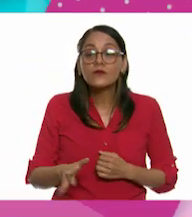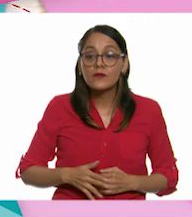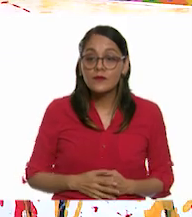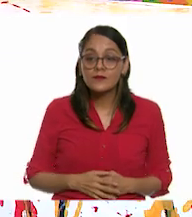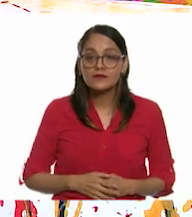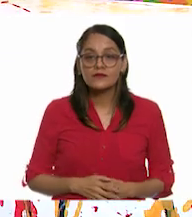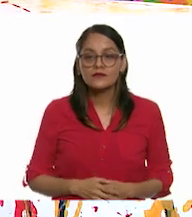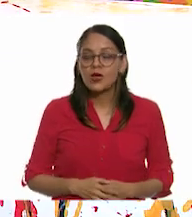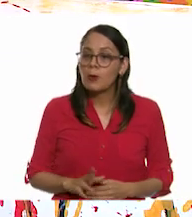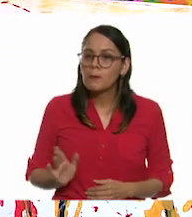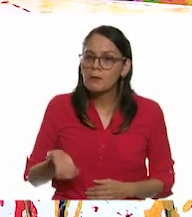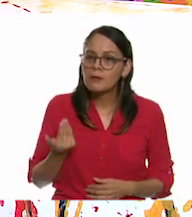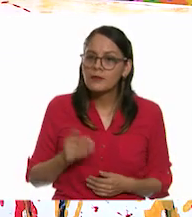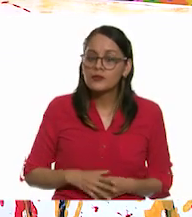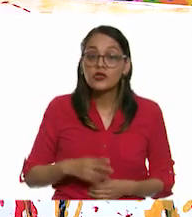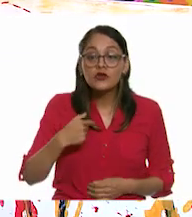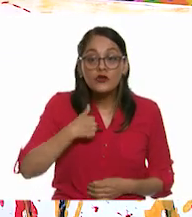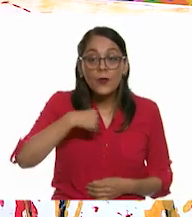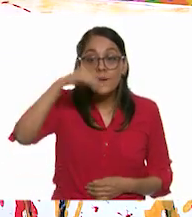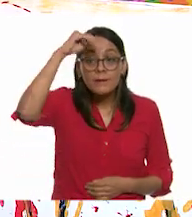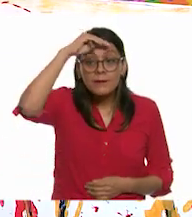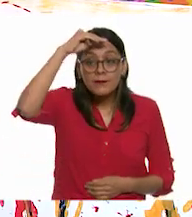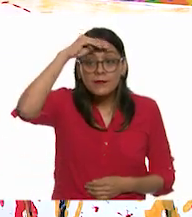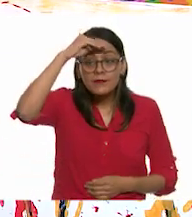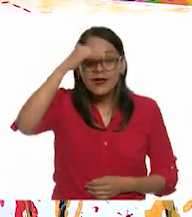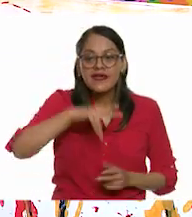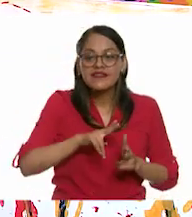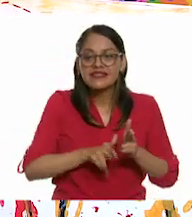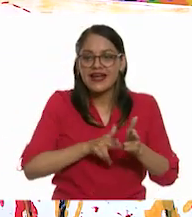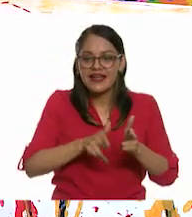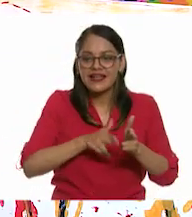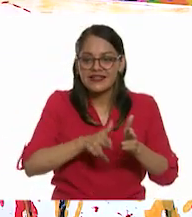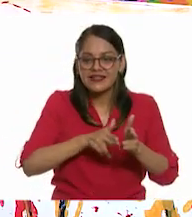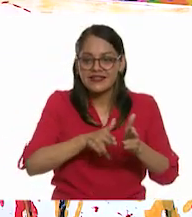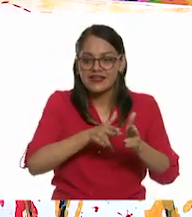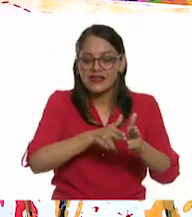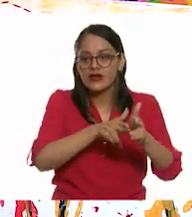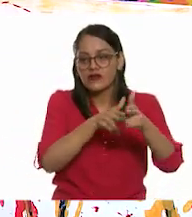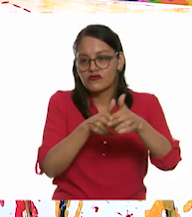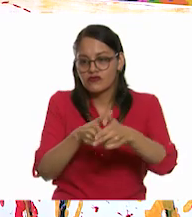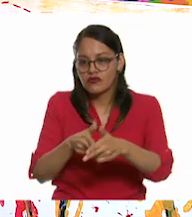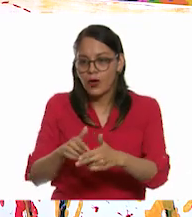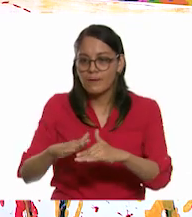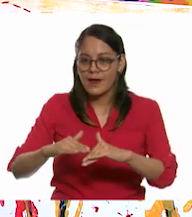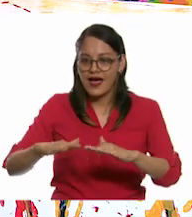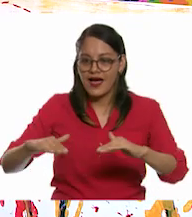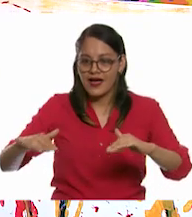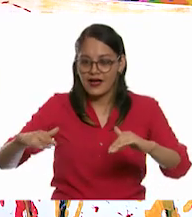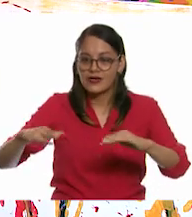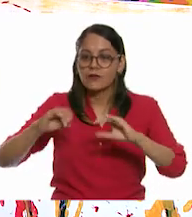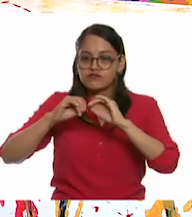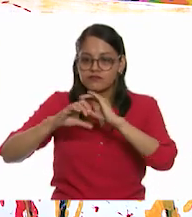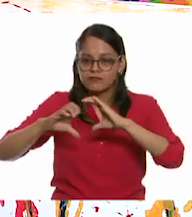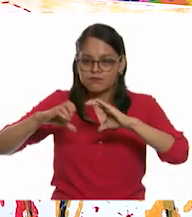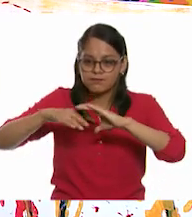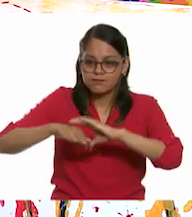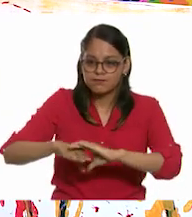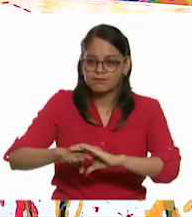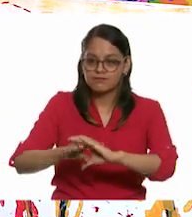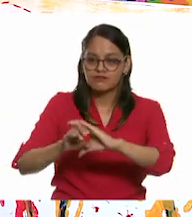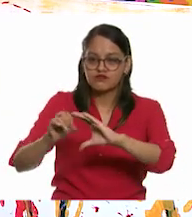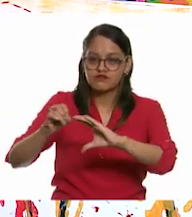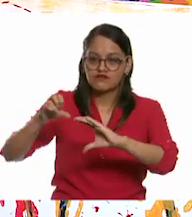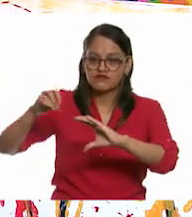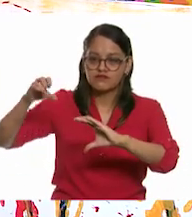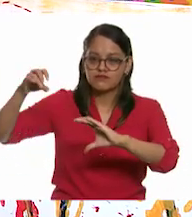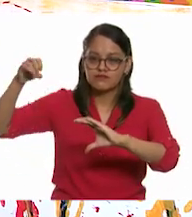No, no. Yo pensaba que era una máquina de tren pasando por el mar dentro de un globo y haciendo burbujas.